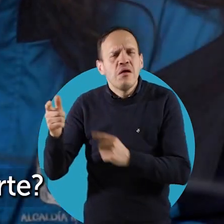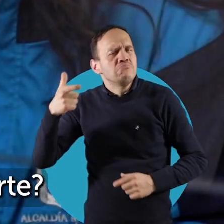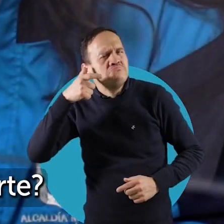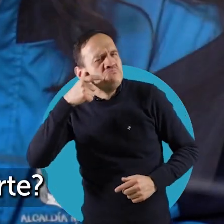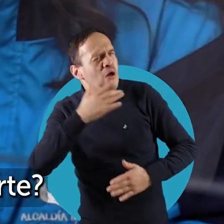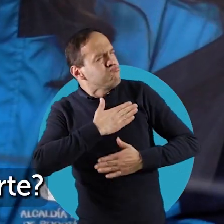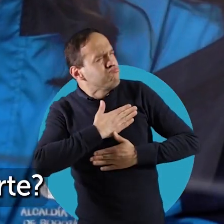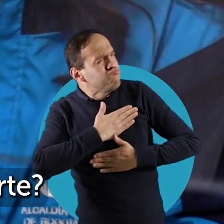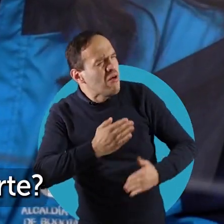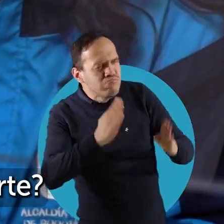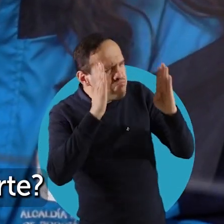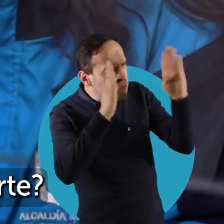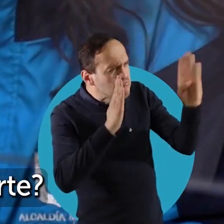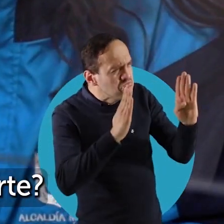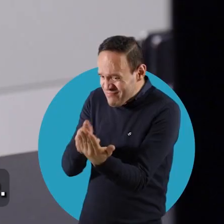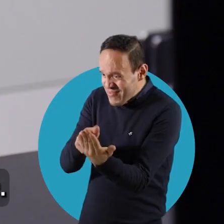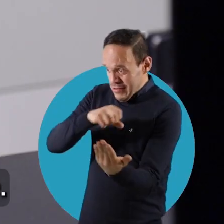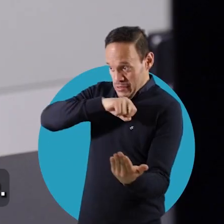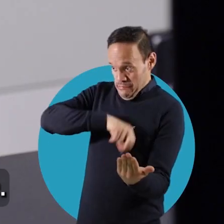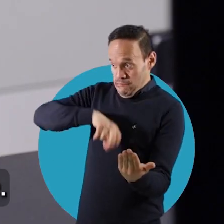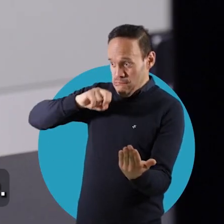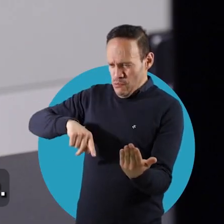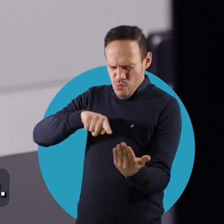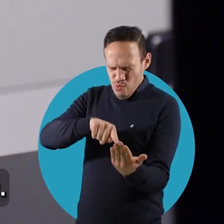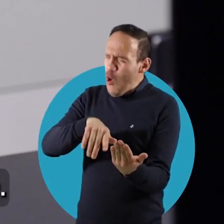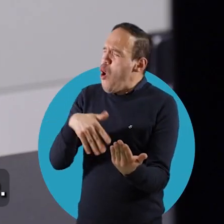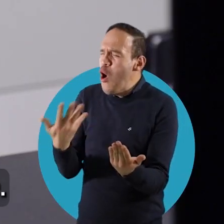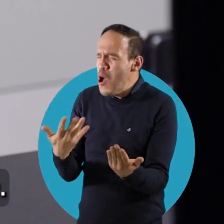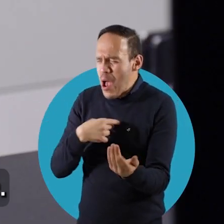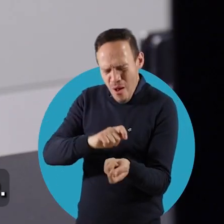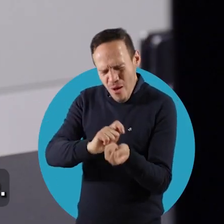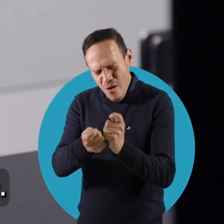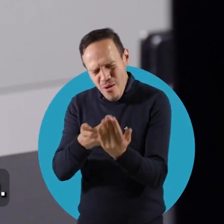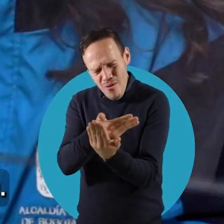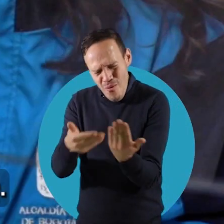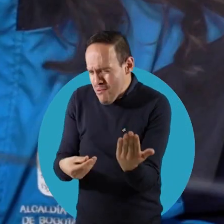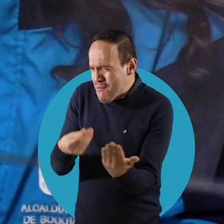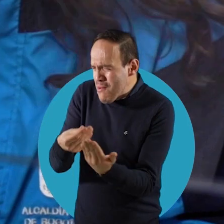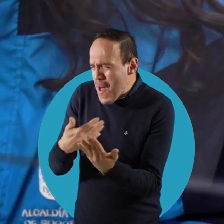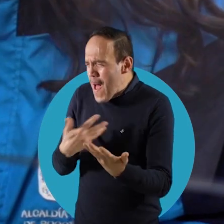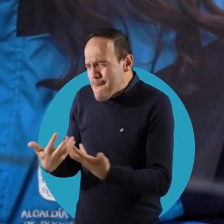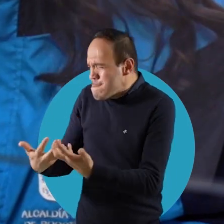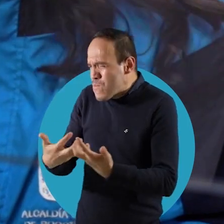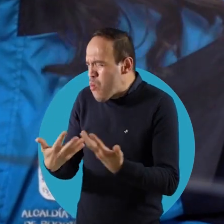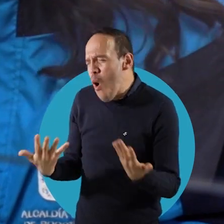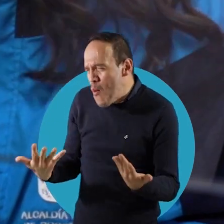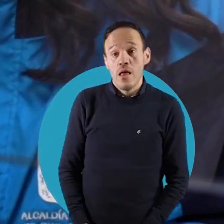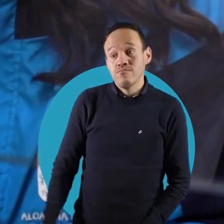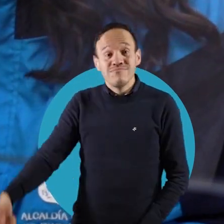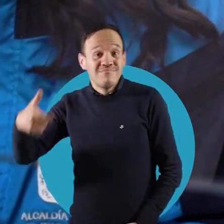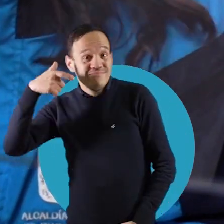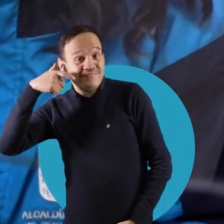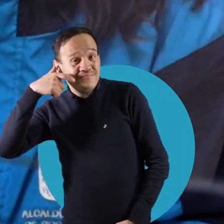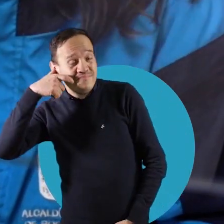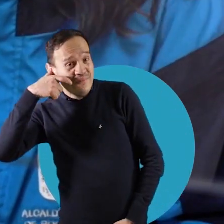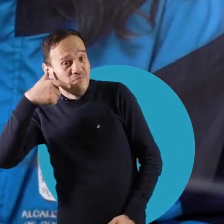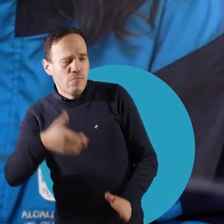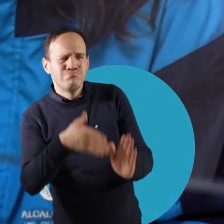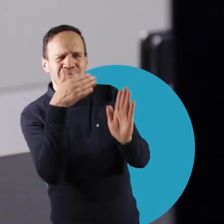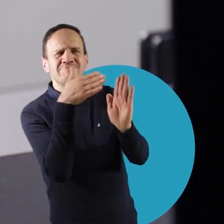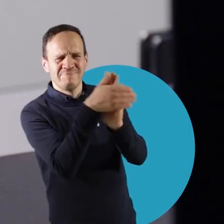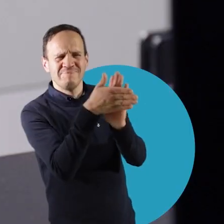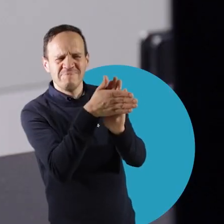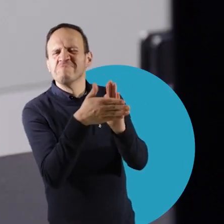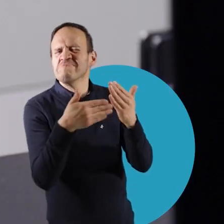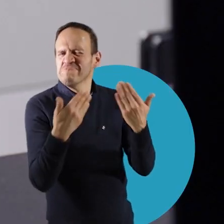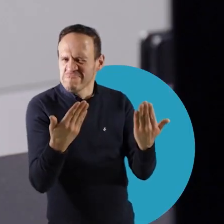Teresa, cuéntanos en qué podemos ayudarte. No sé qué es ni cómo se hace el trámite. Tranquila, aquí vamos a resolver esa situación juntos.